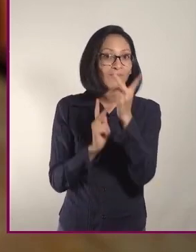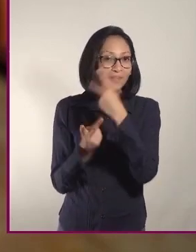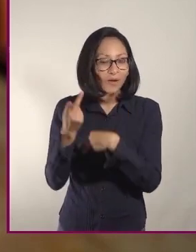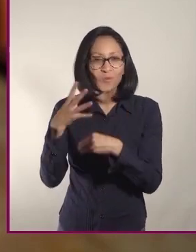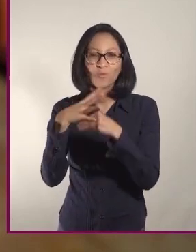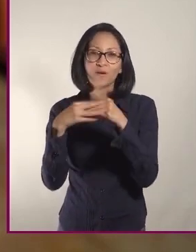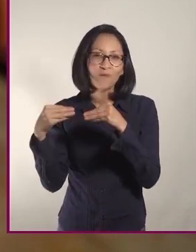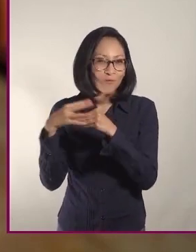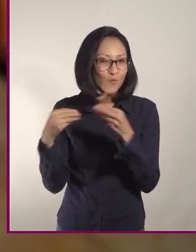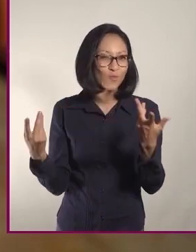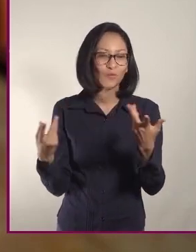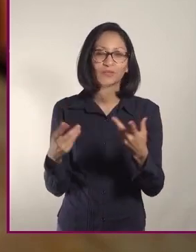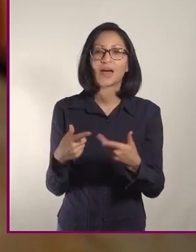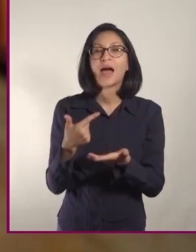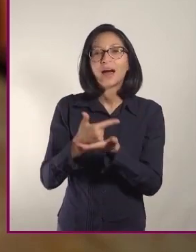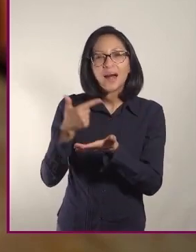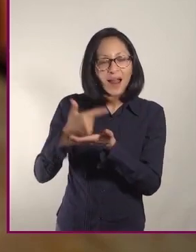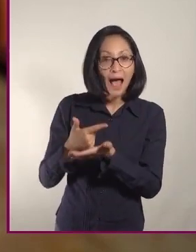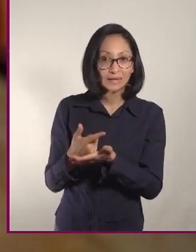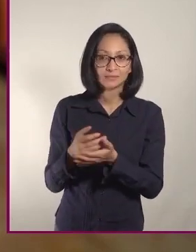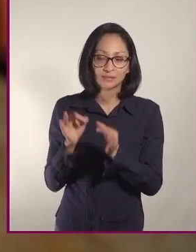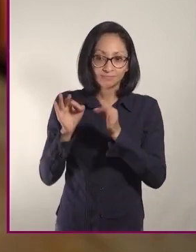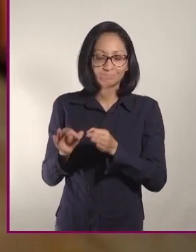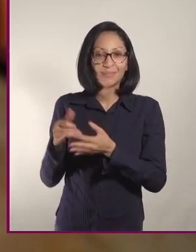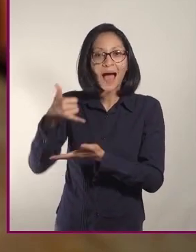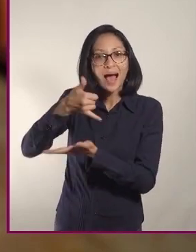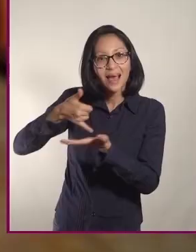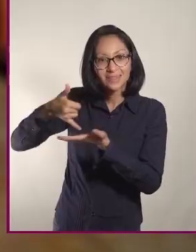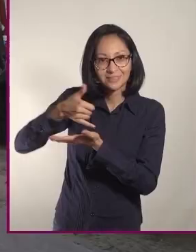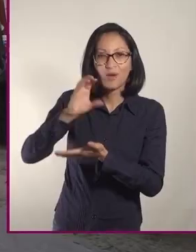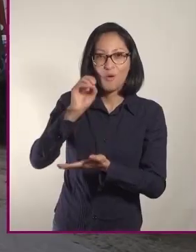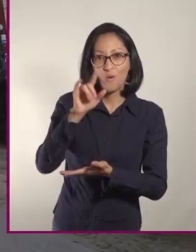integrales y grasas buenas como las que se obtienen del aceite de oliva.